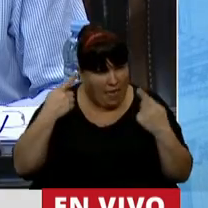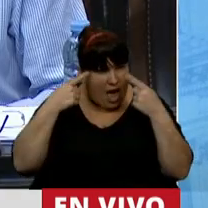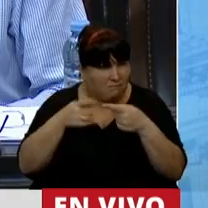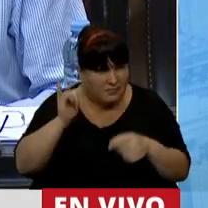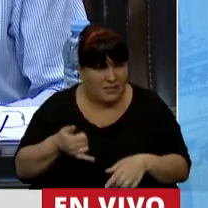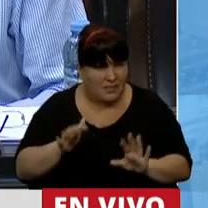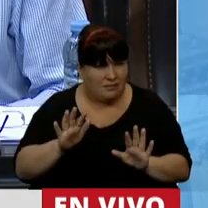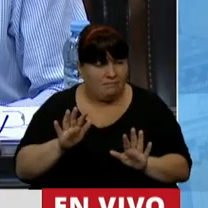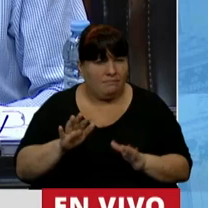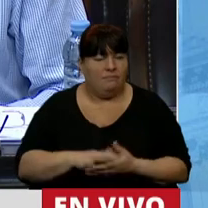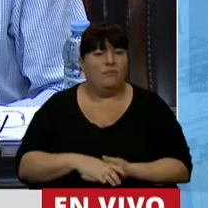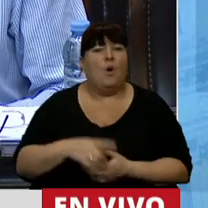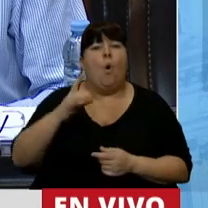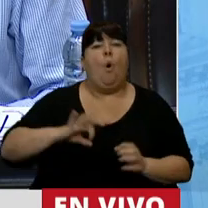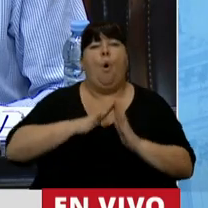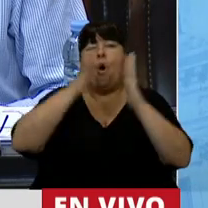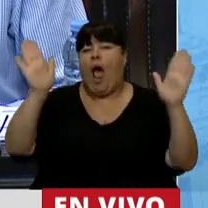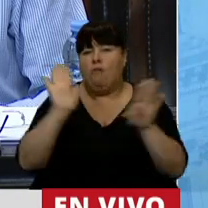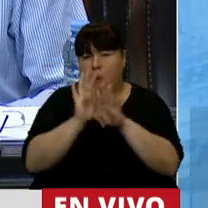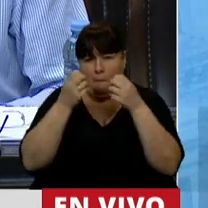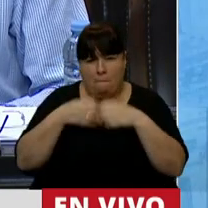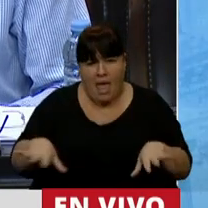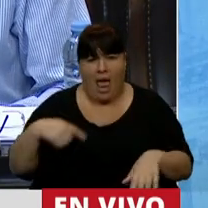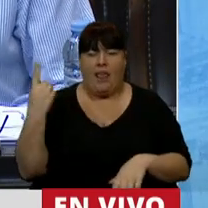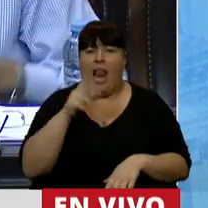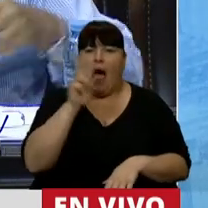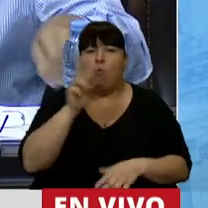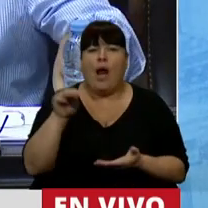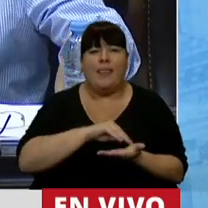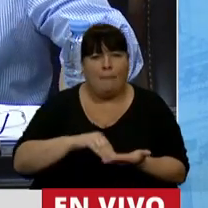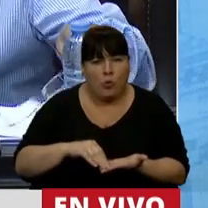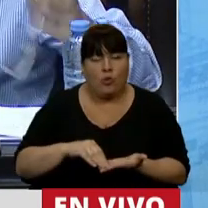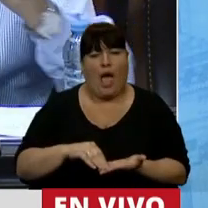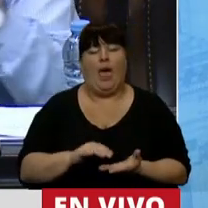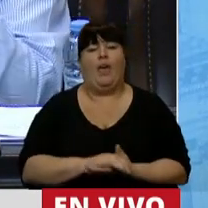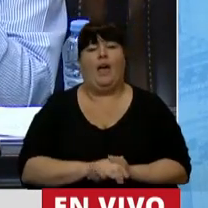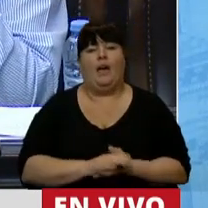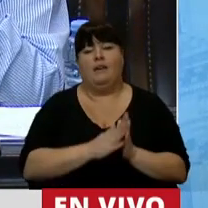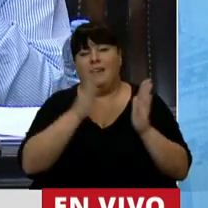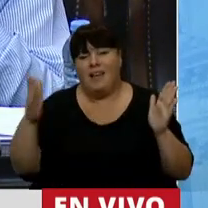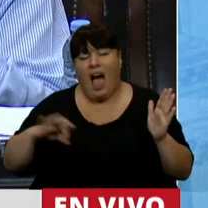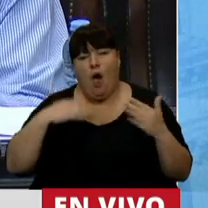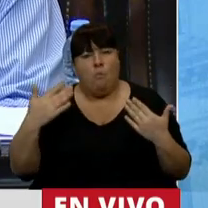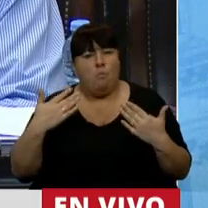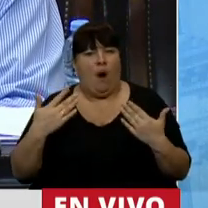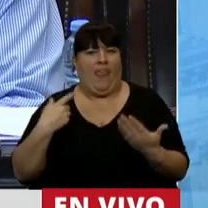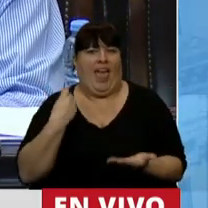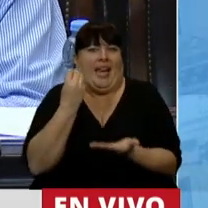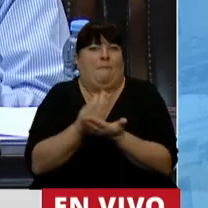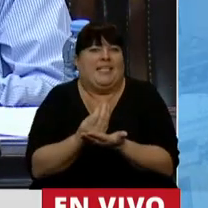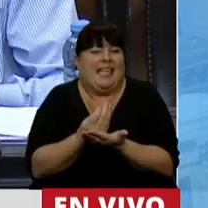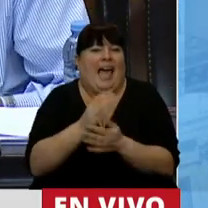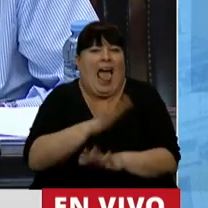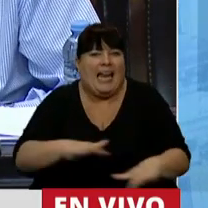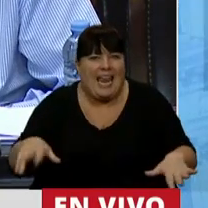¿Hemos perdido otro año las mujeres diputadas donde podríamos estar representando a